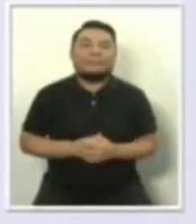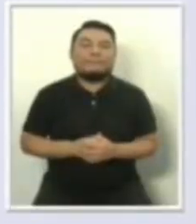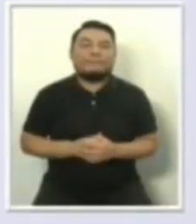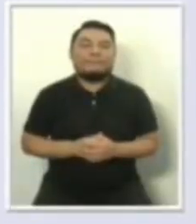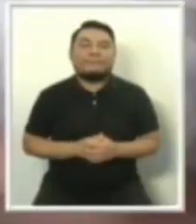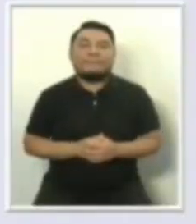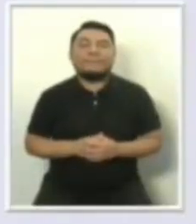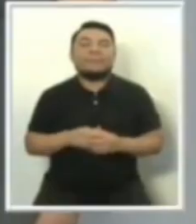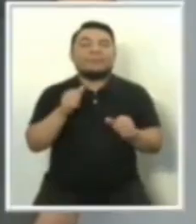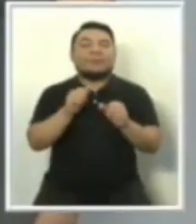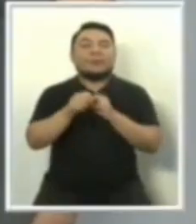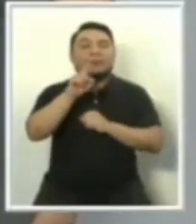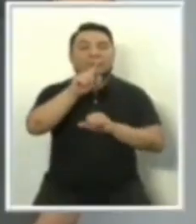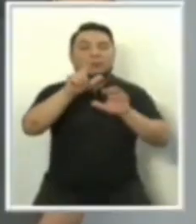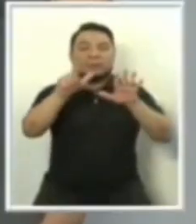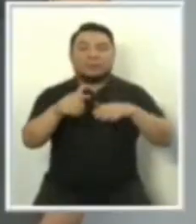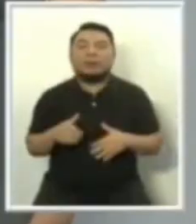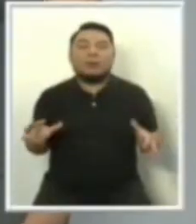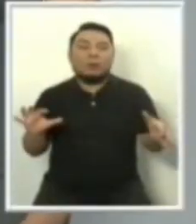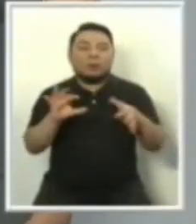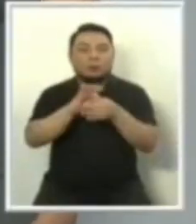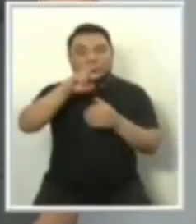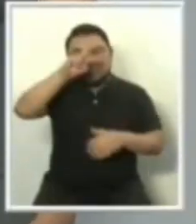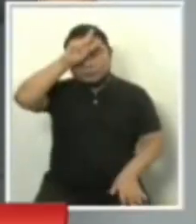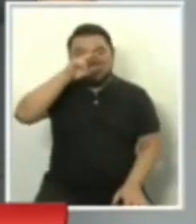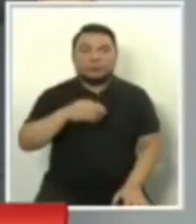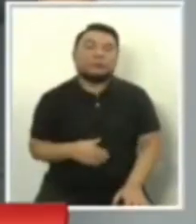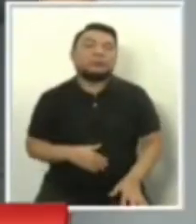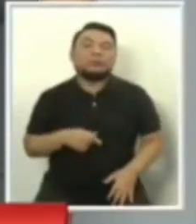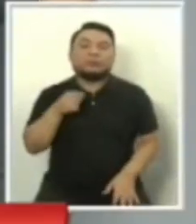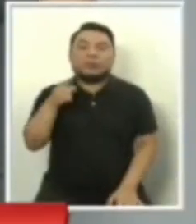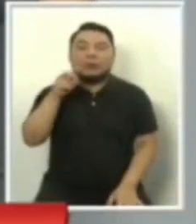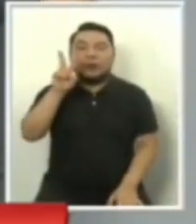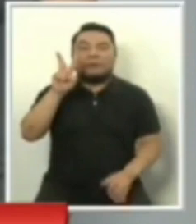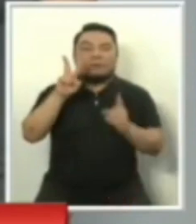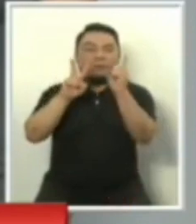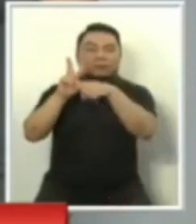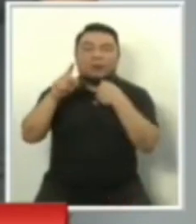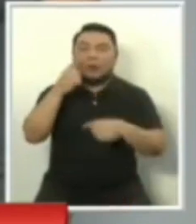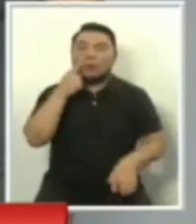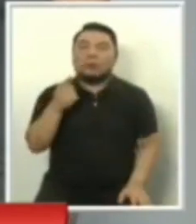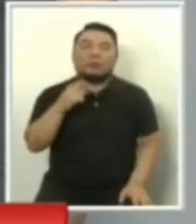El número 17 es Unión por el Perú, José Vega.